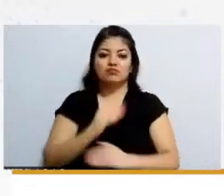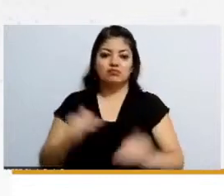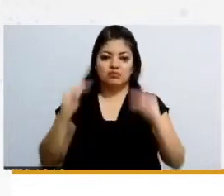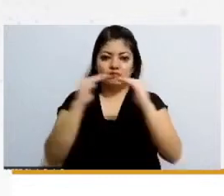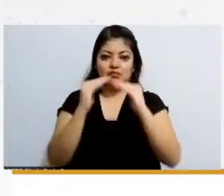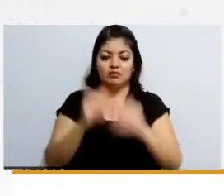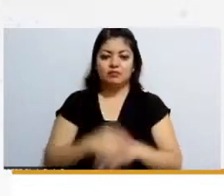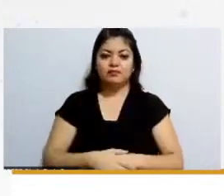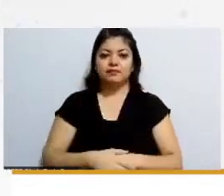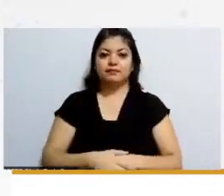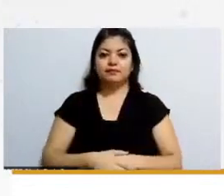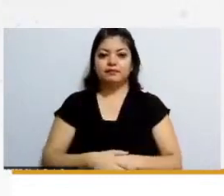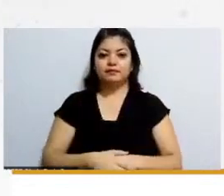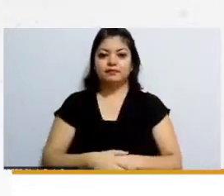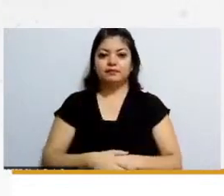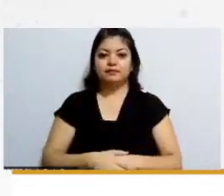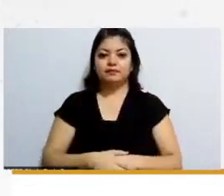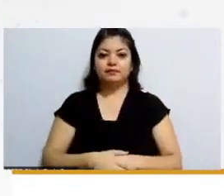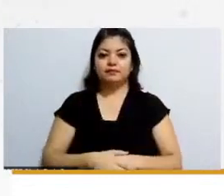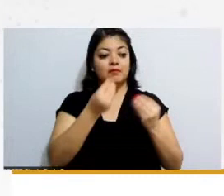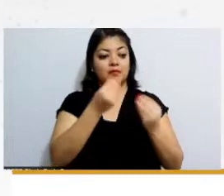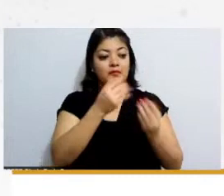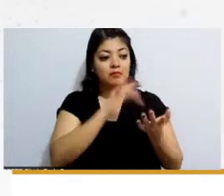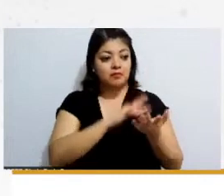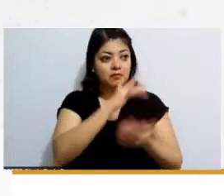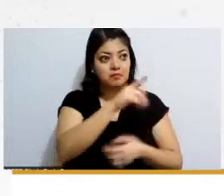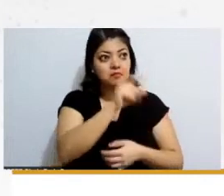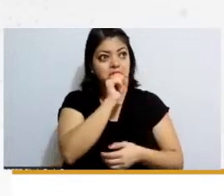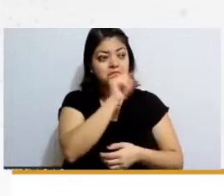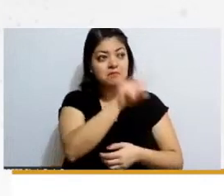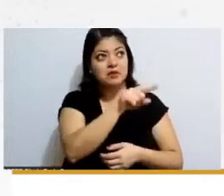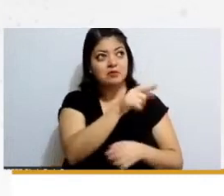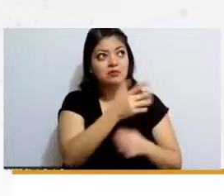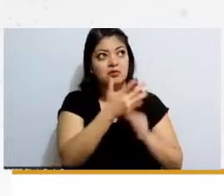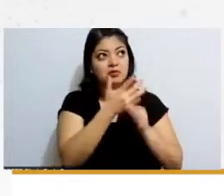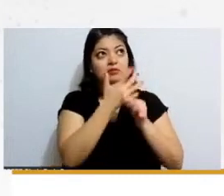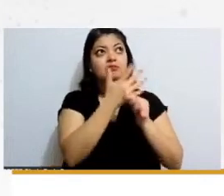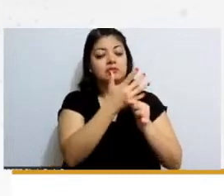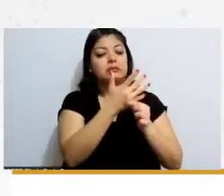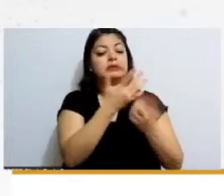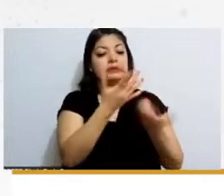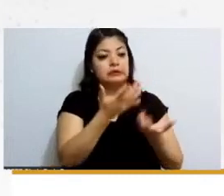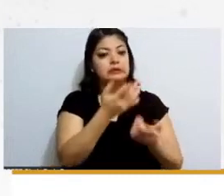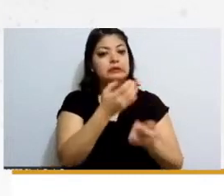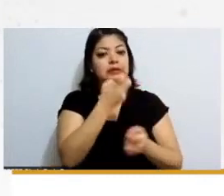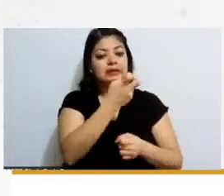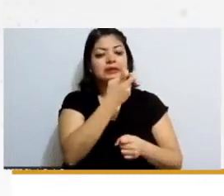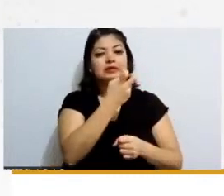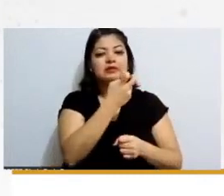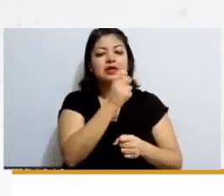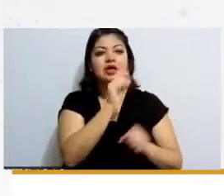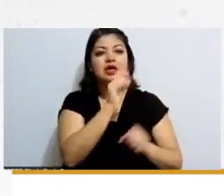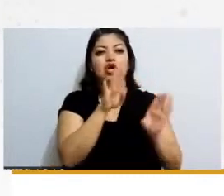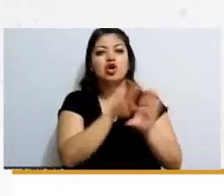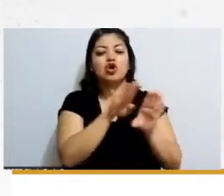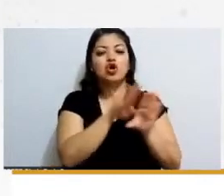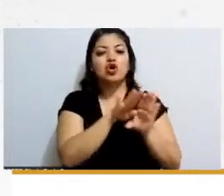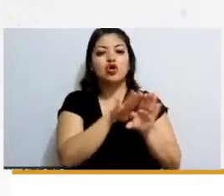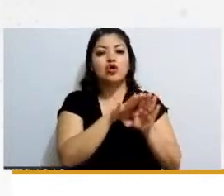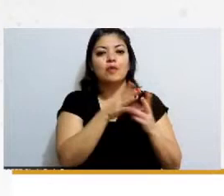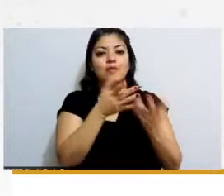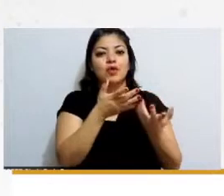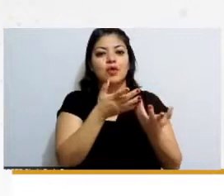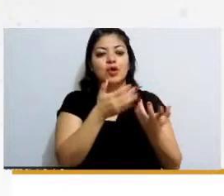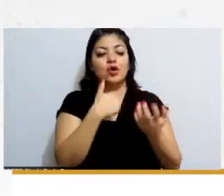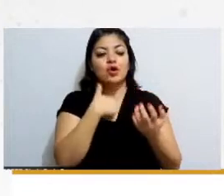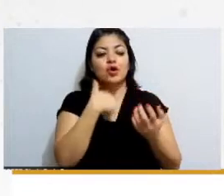Noemi muchísimas gracias además porque con esto ¿qué dices? me das la oportunidad de hacer un paso muy elegante